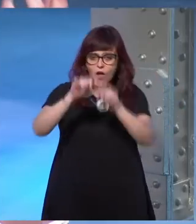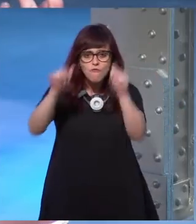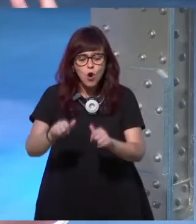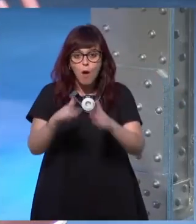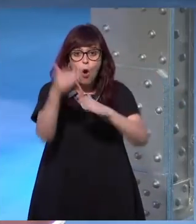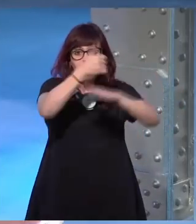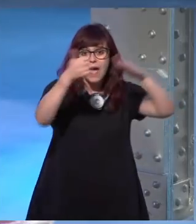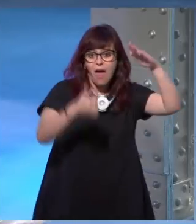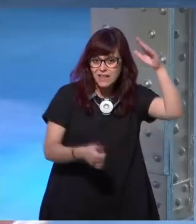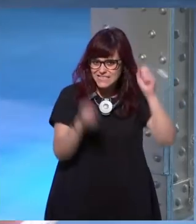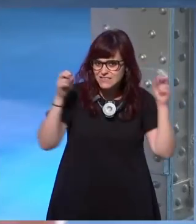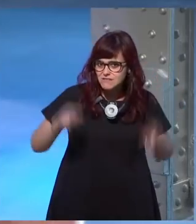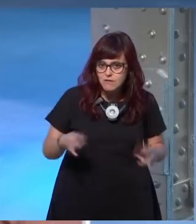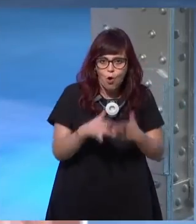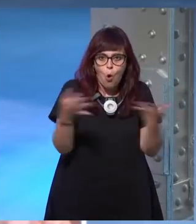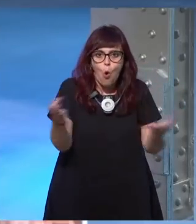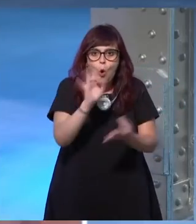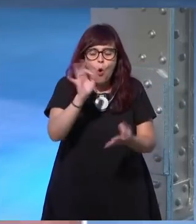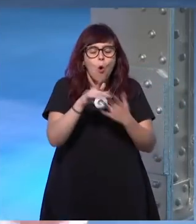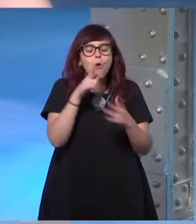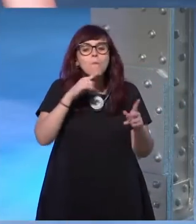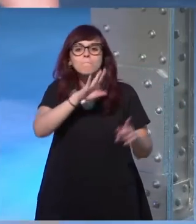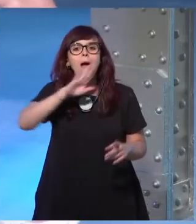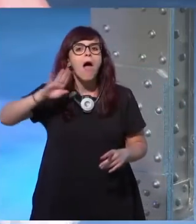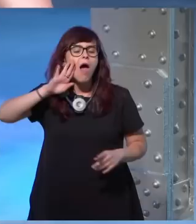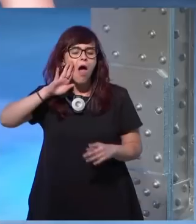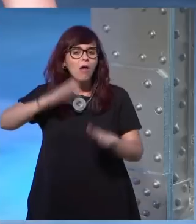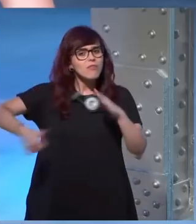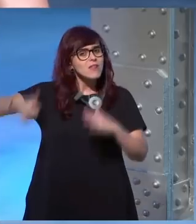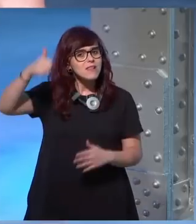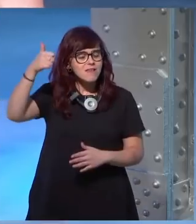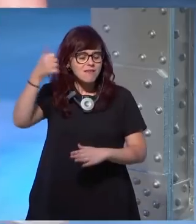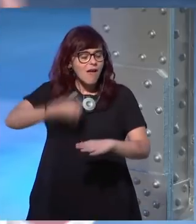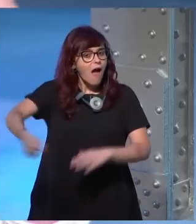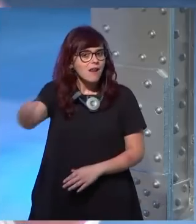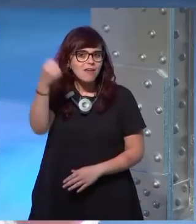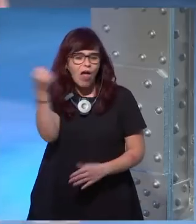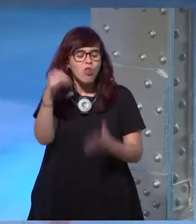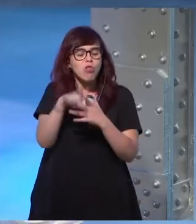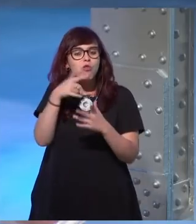jerarquías o cómo podemos tener un matriarcado poliamoroso y que funcione como sociedad